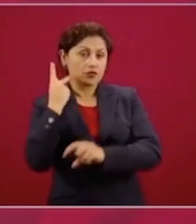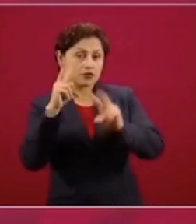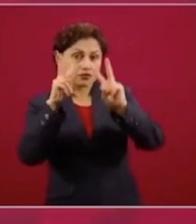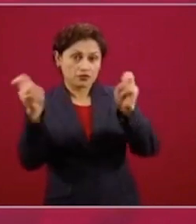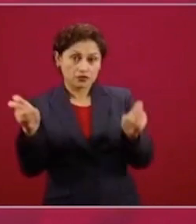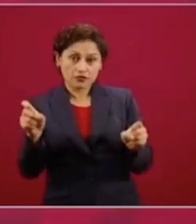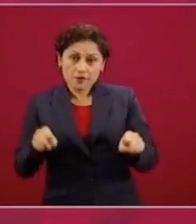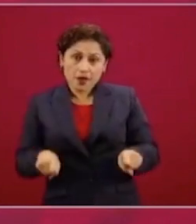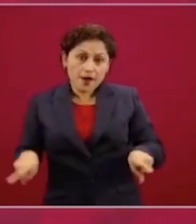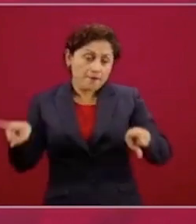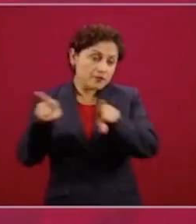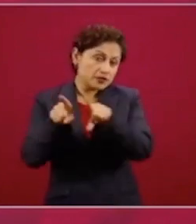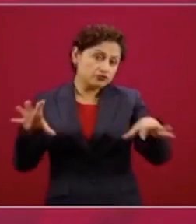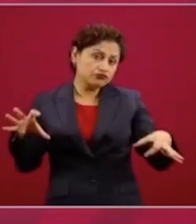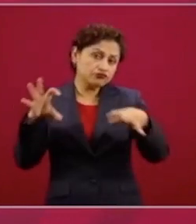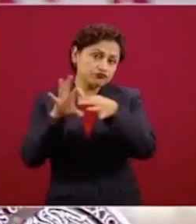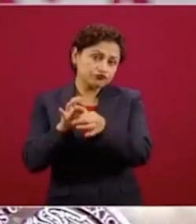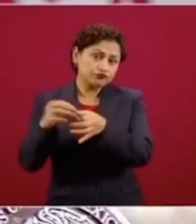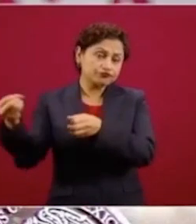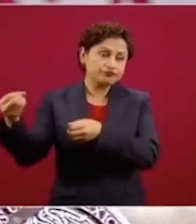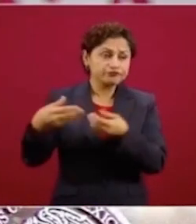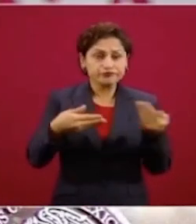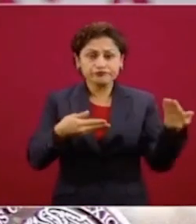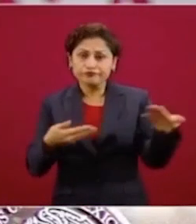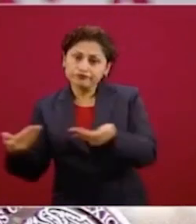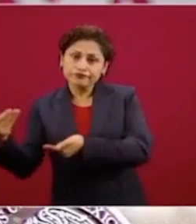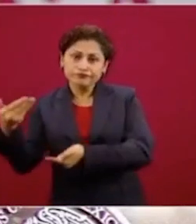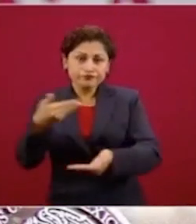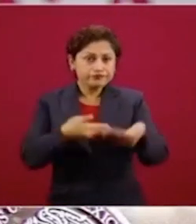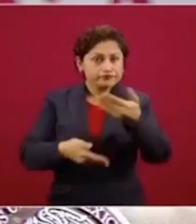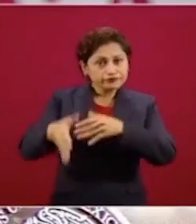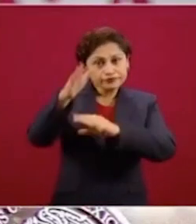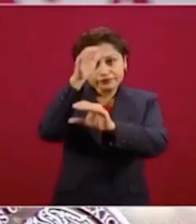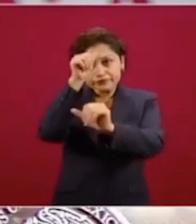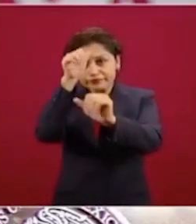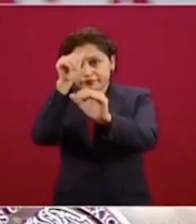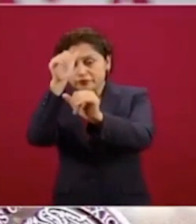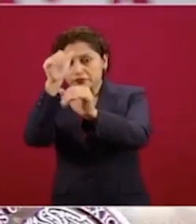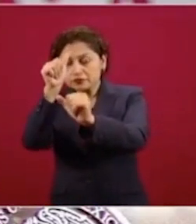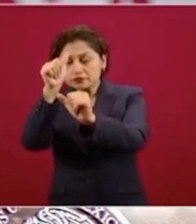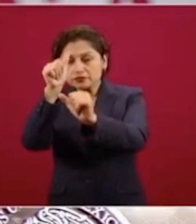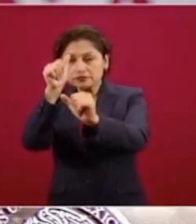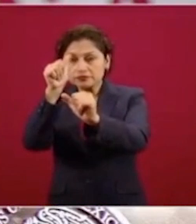alimentaban, se nutrían mutuamente, ahora ya no,